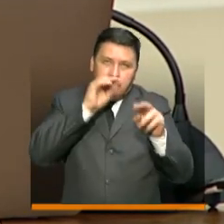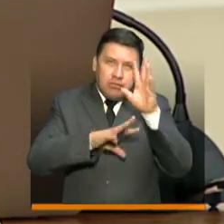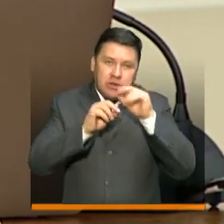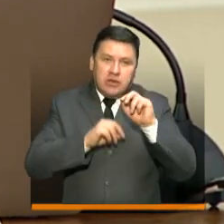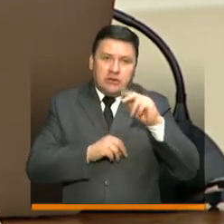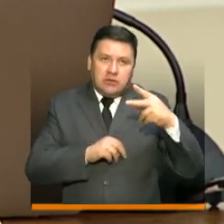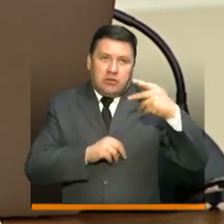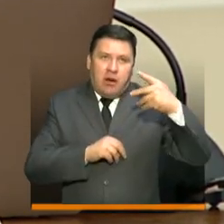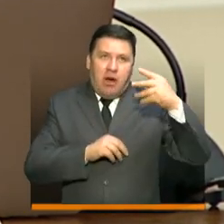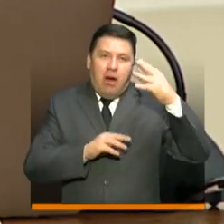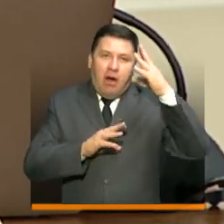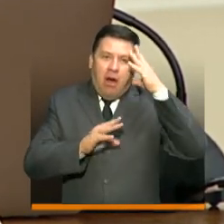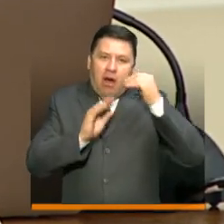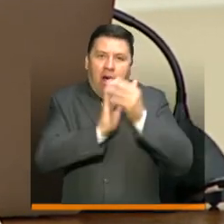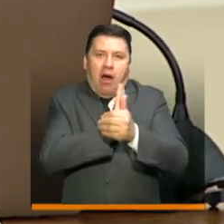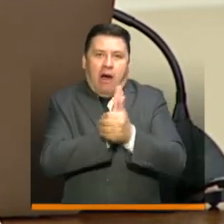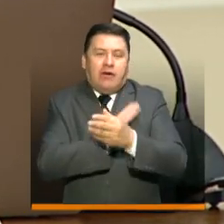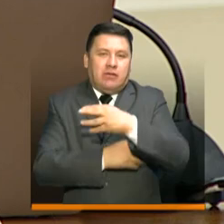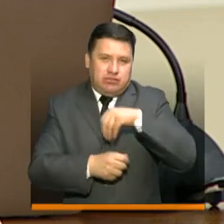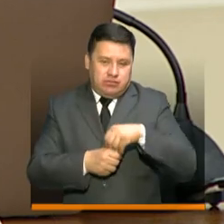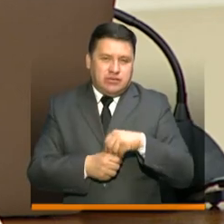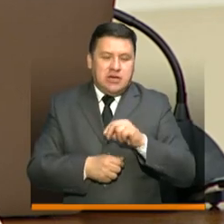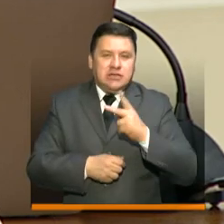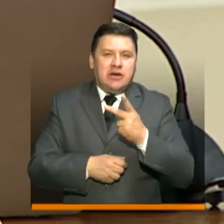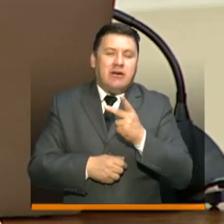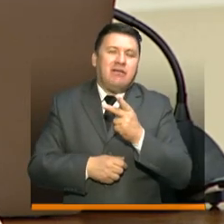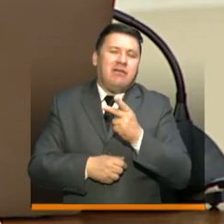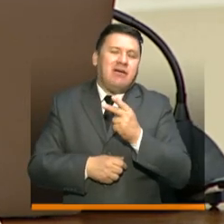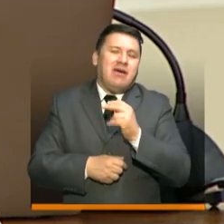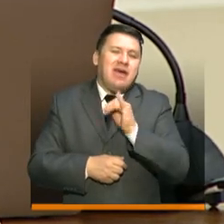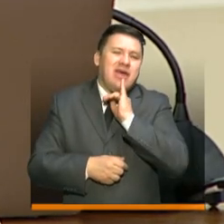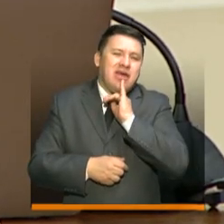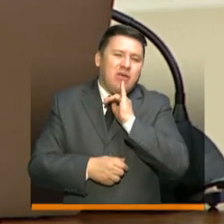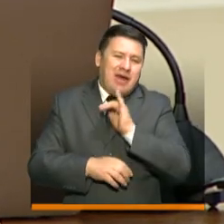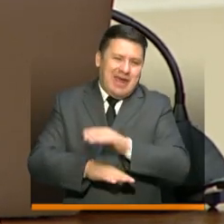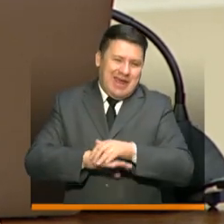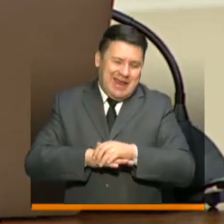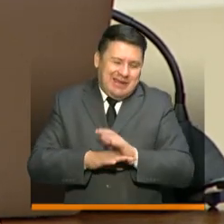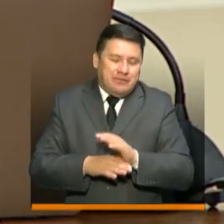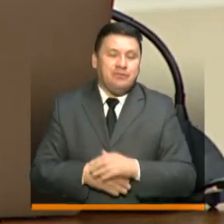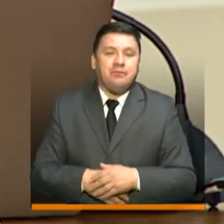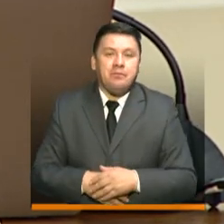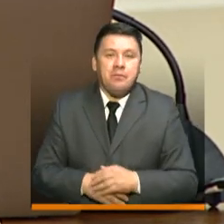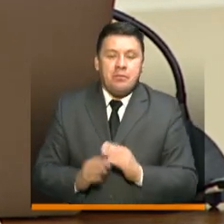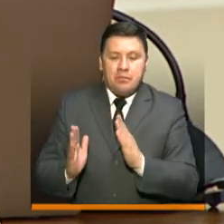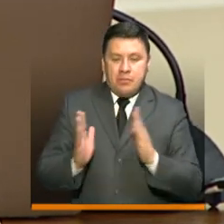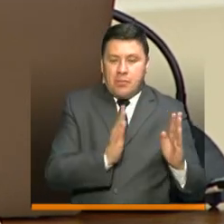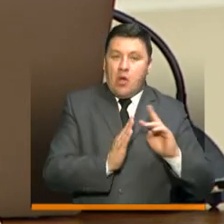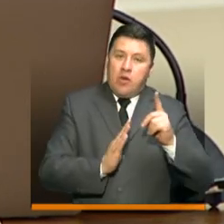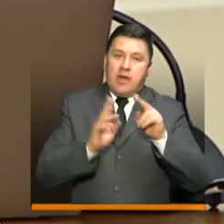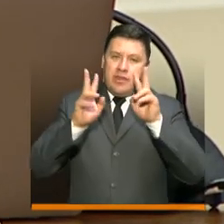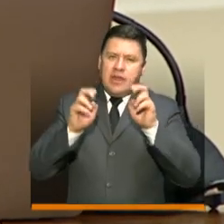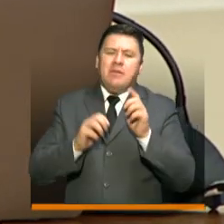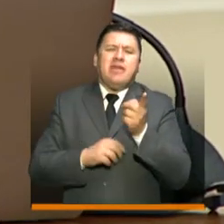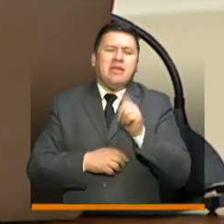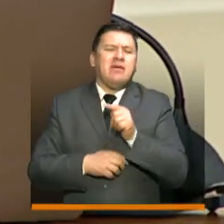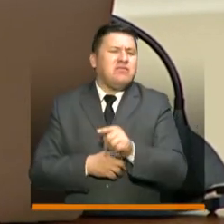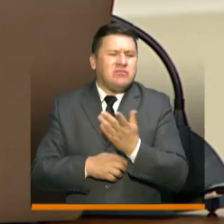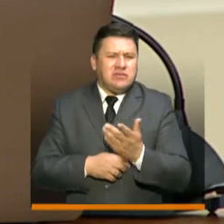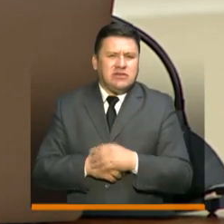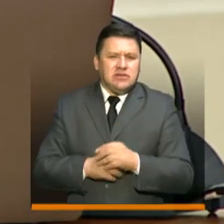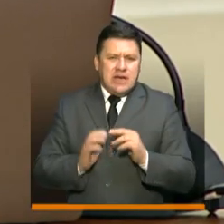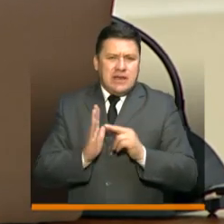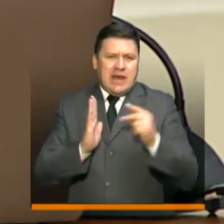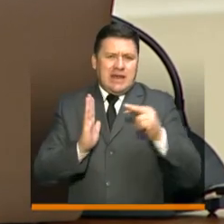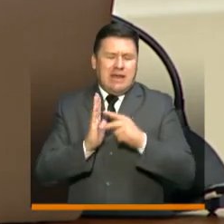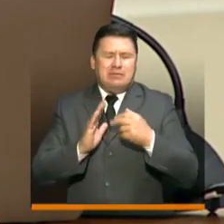permite afianzar muchas competencias, en este caso en un segundo idioma como el inglés. Y paso al siguiente tema, presidente, que también tiene que ver con uso de